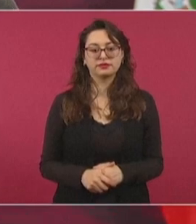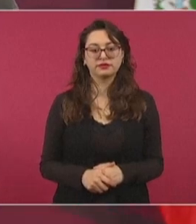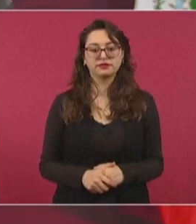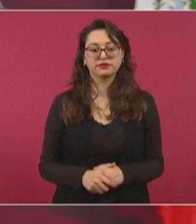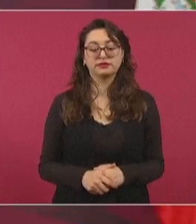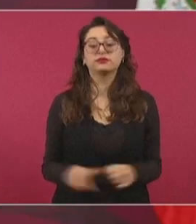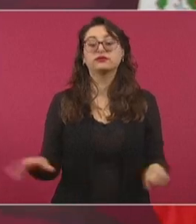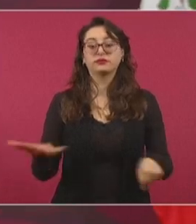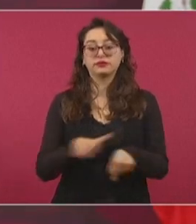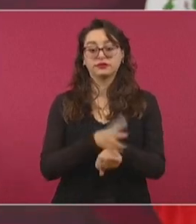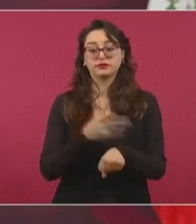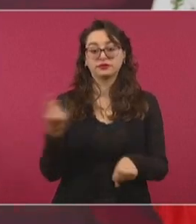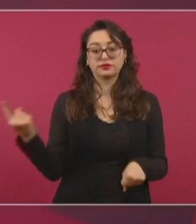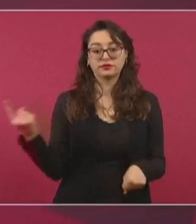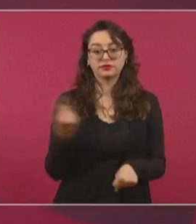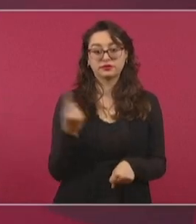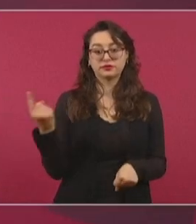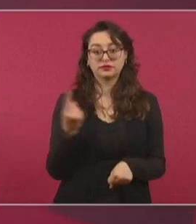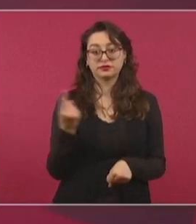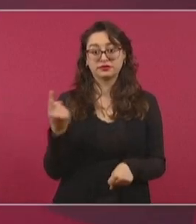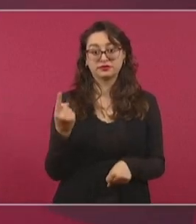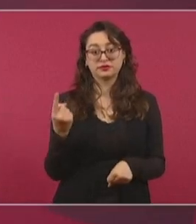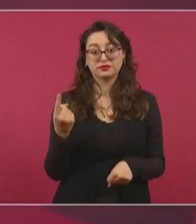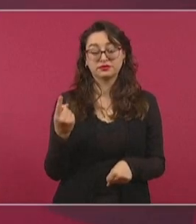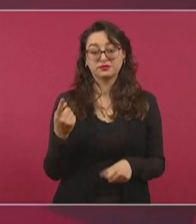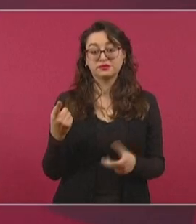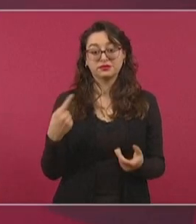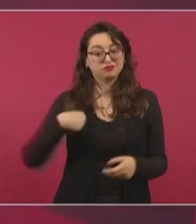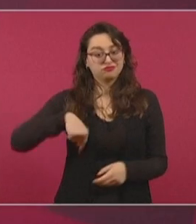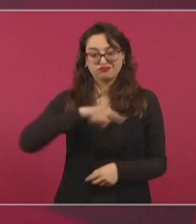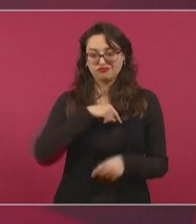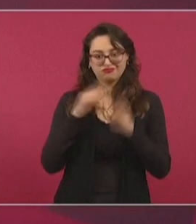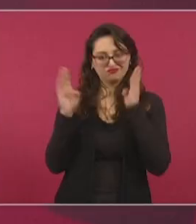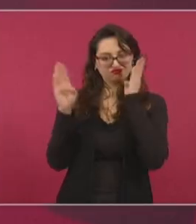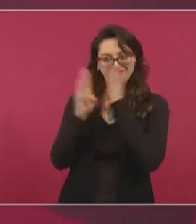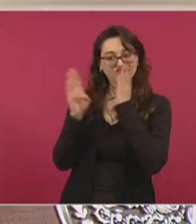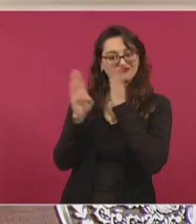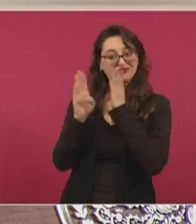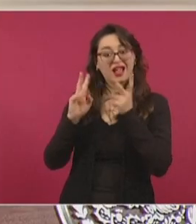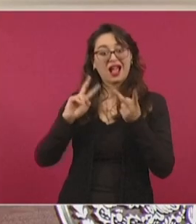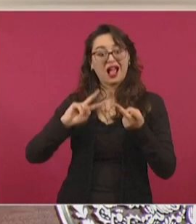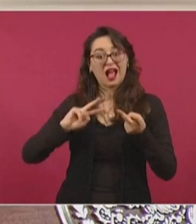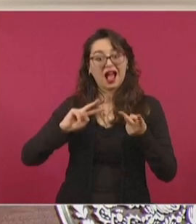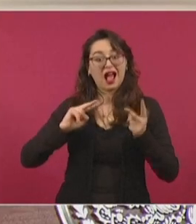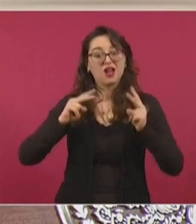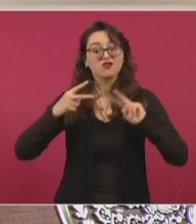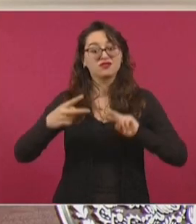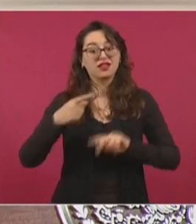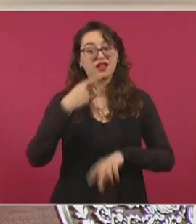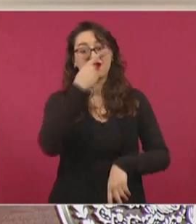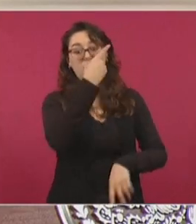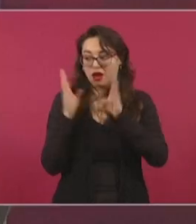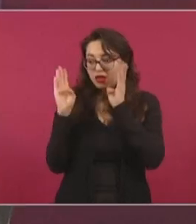objeto de espionaje del Pentágono.